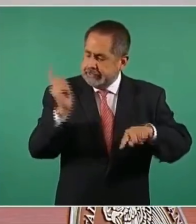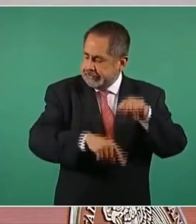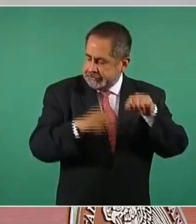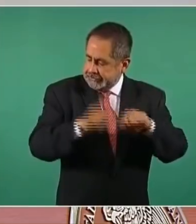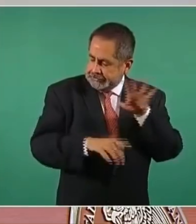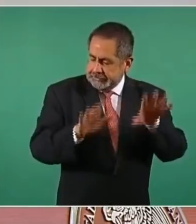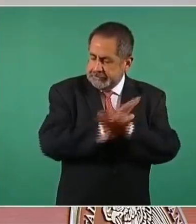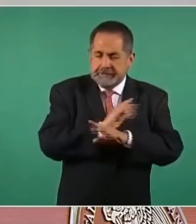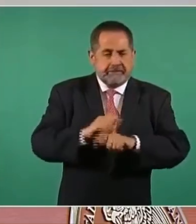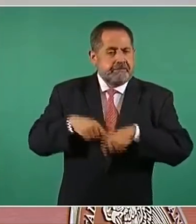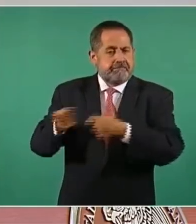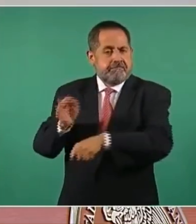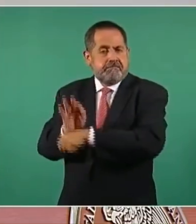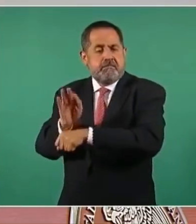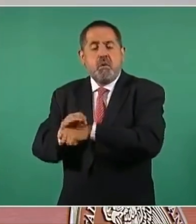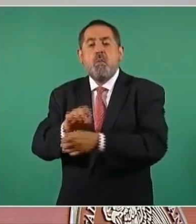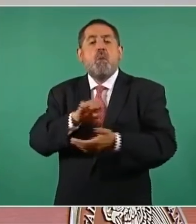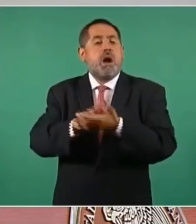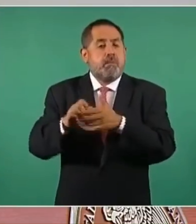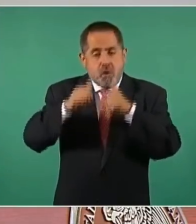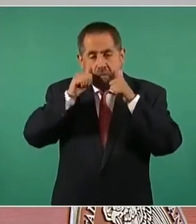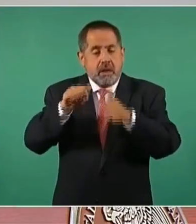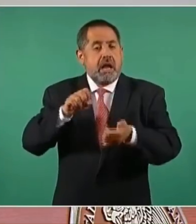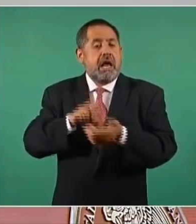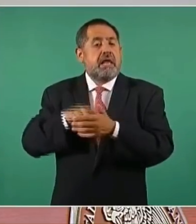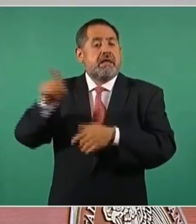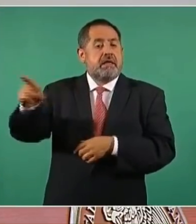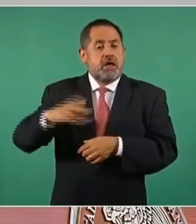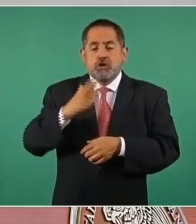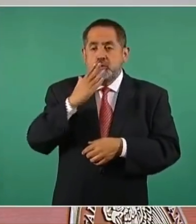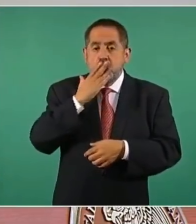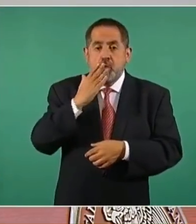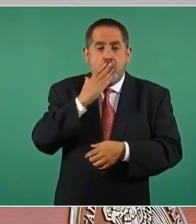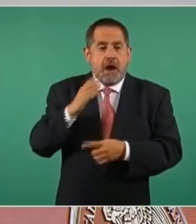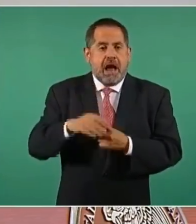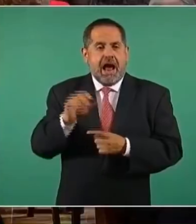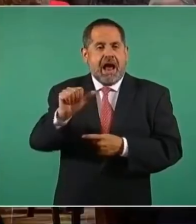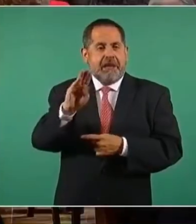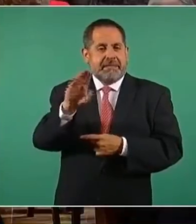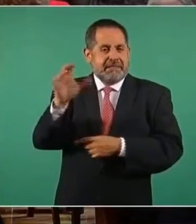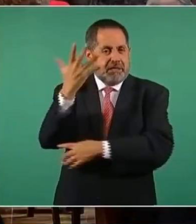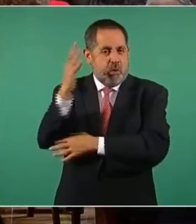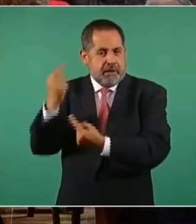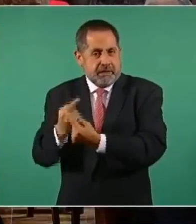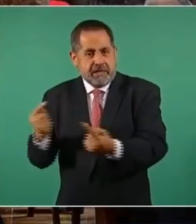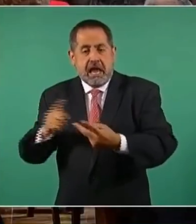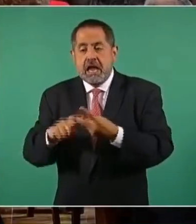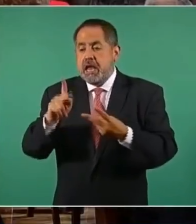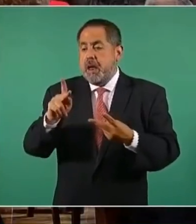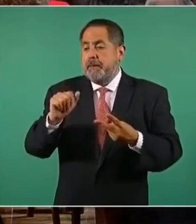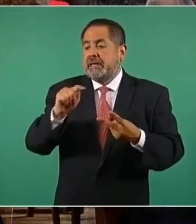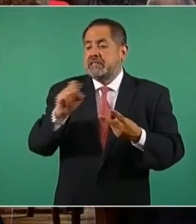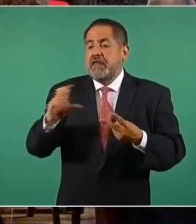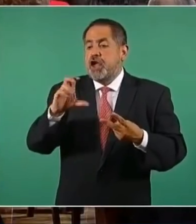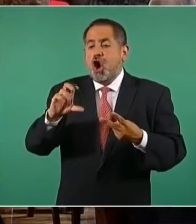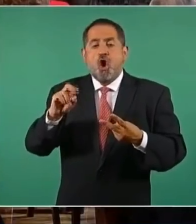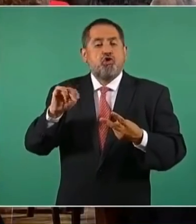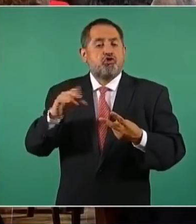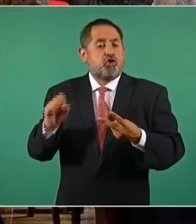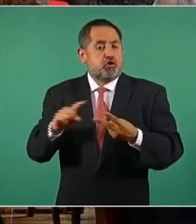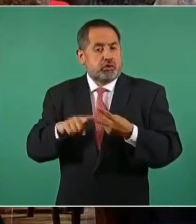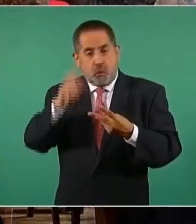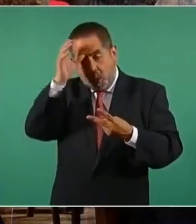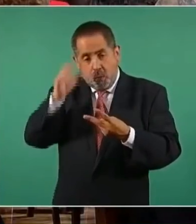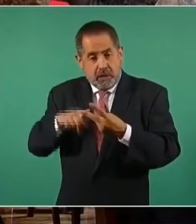casos de la guardería ABC en Hermosillo, Sonora y Pasta de Conchos en Coahuila. Se mantiene el Programa de